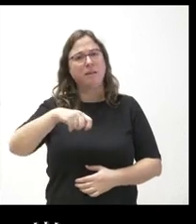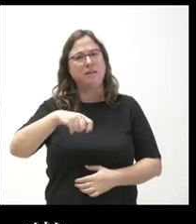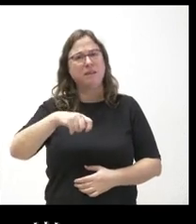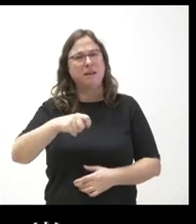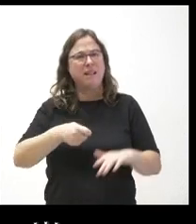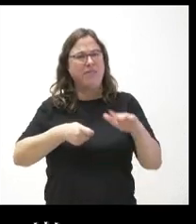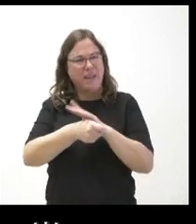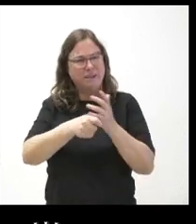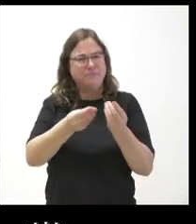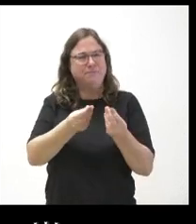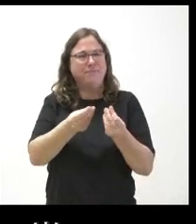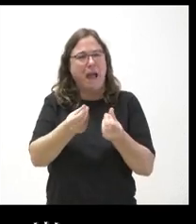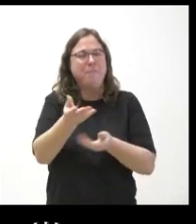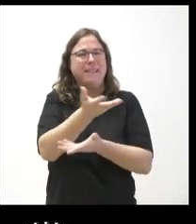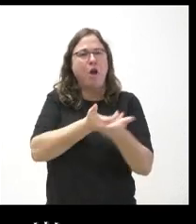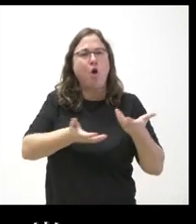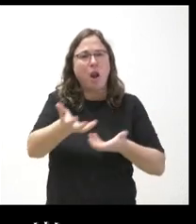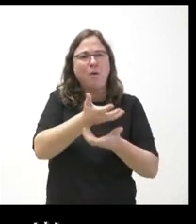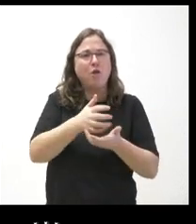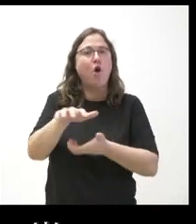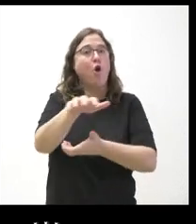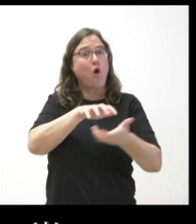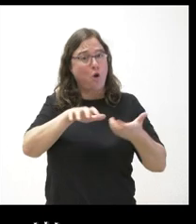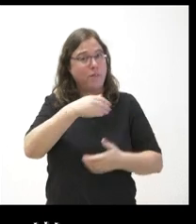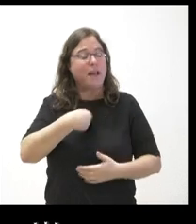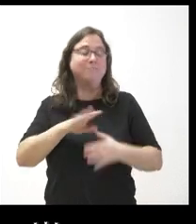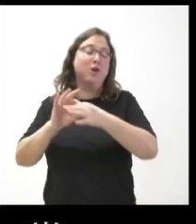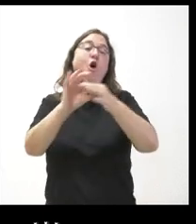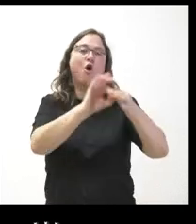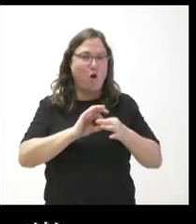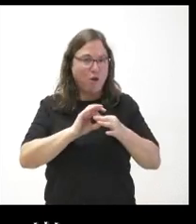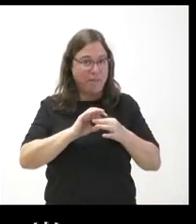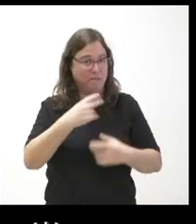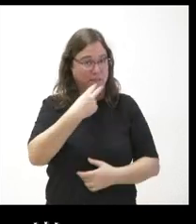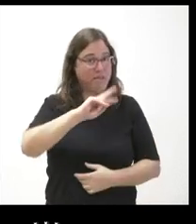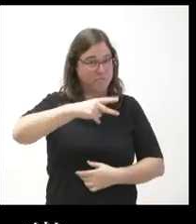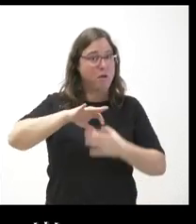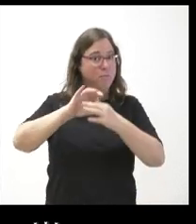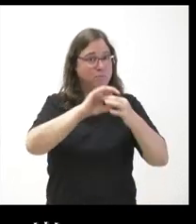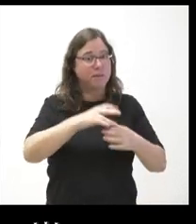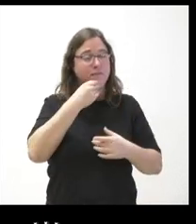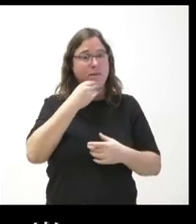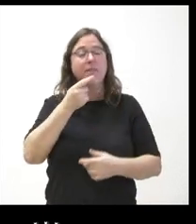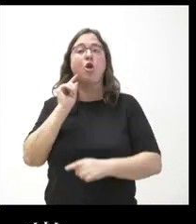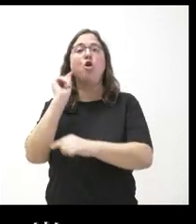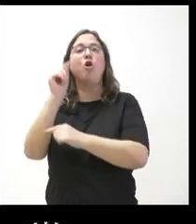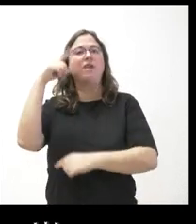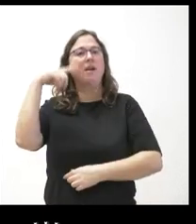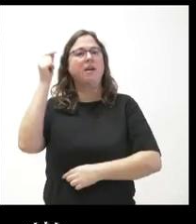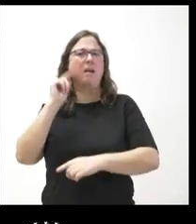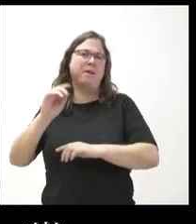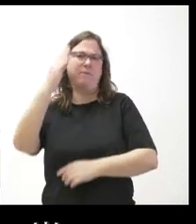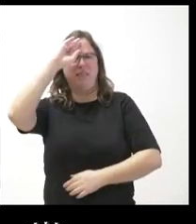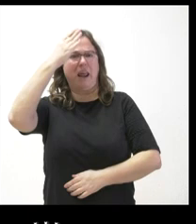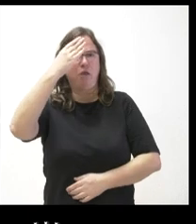ese clima de colaboración y de concordia que decía aparte de con las declaraciones hacia el procurador Francisco Egea llamando traidor el